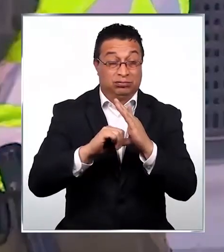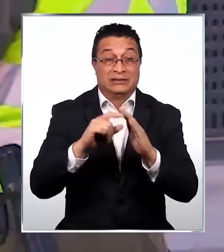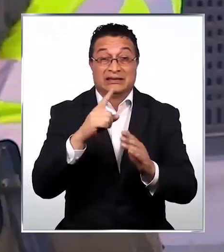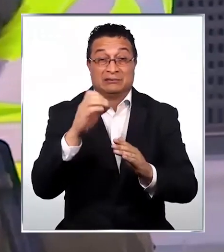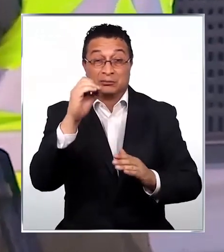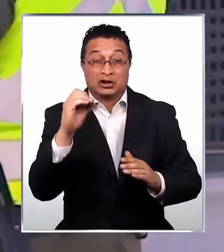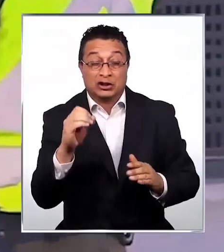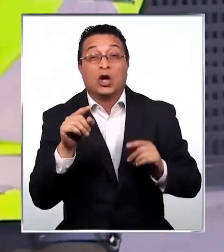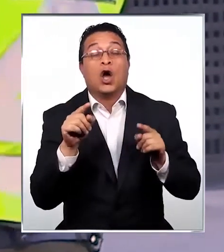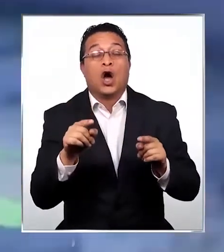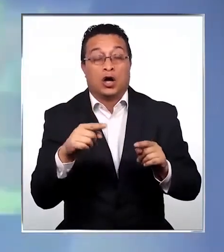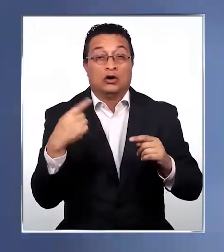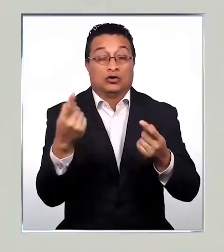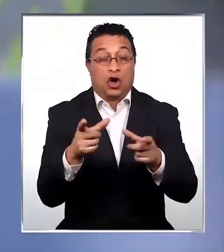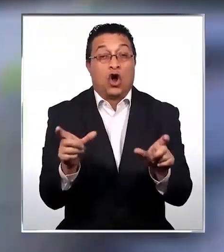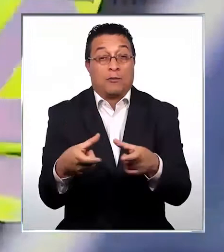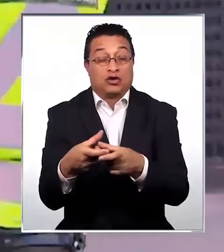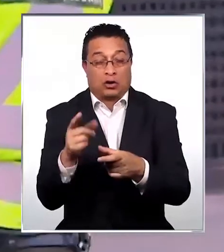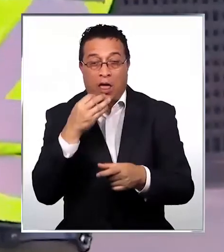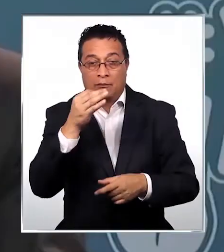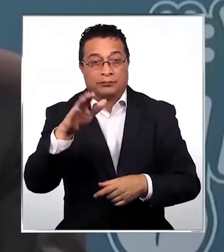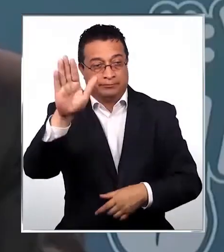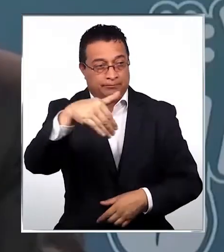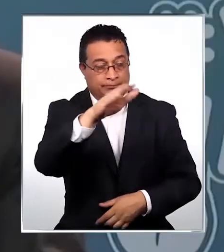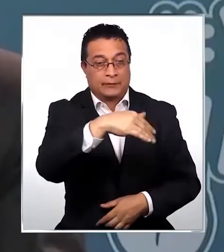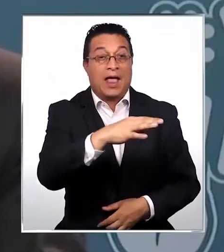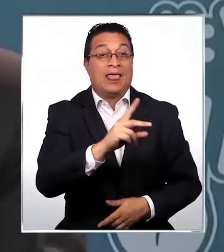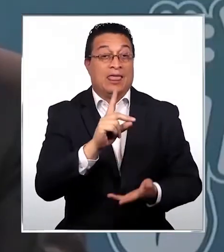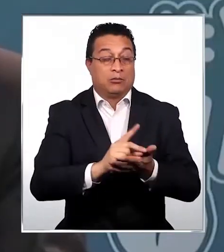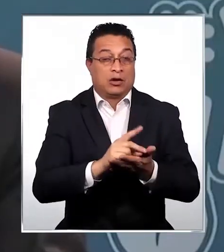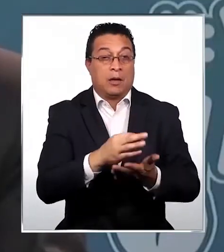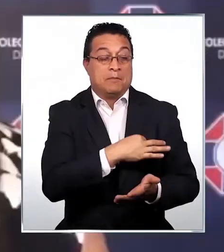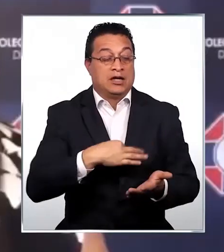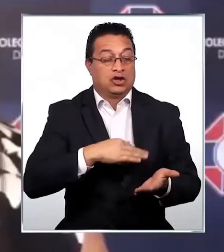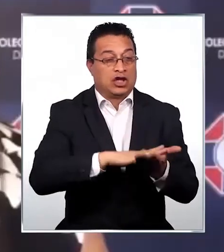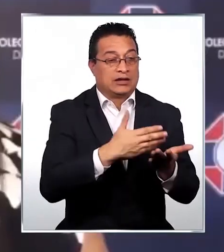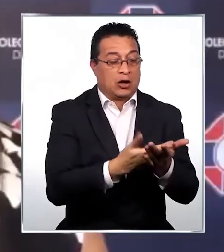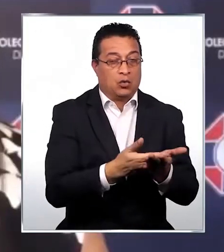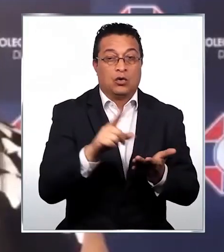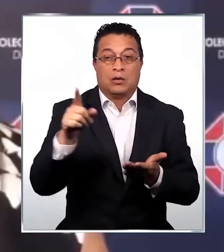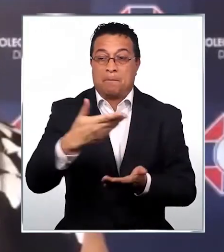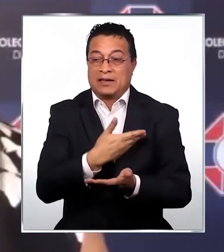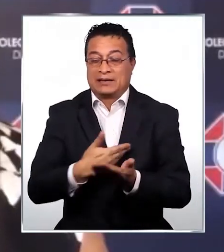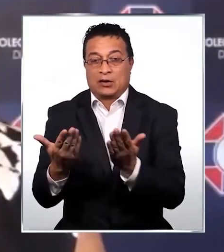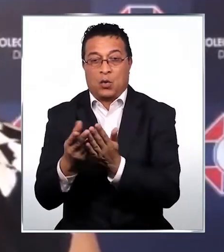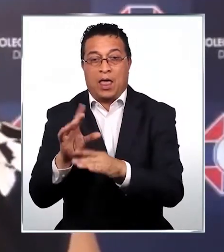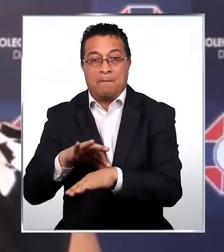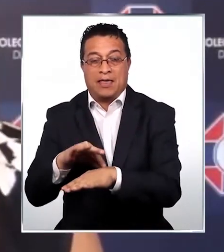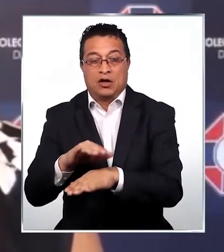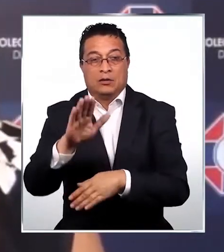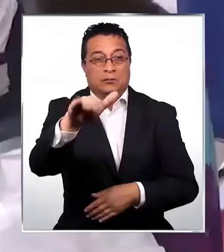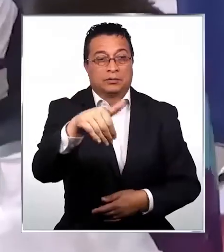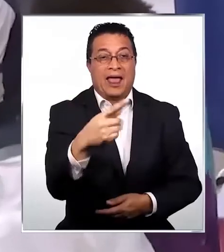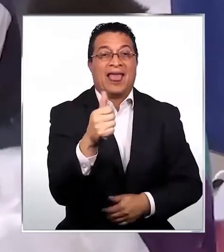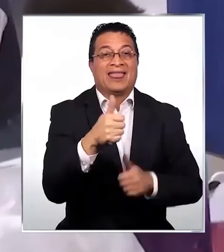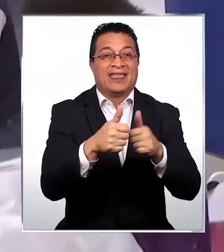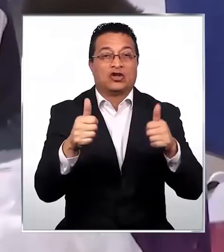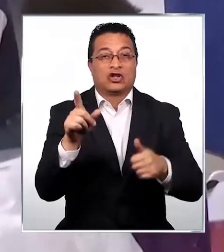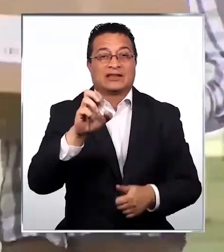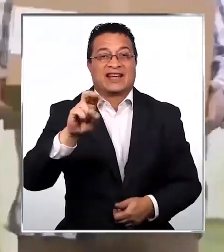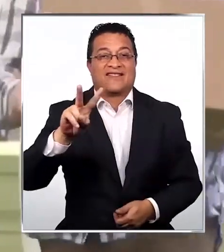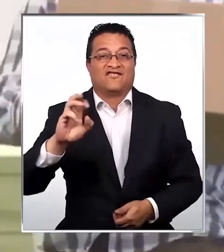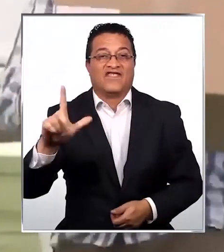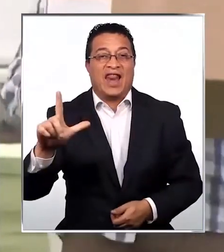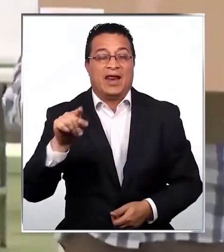la Comisión de Gobierno Interior convocó a la Cámara de Diputados, al ministro de Salud, a la presidenta del Colegio Médico y al director del Servicio